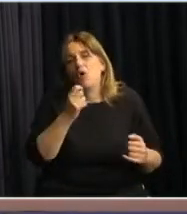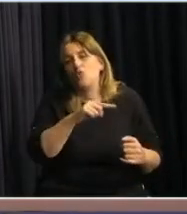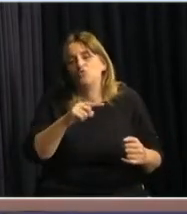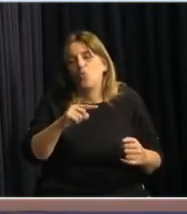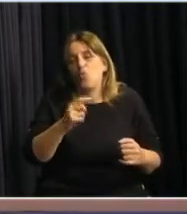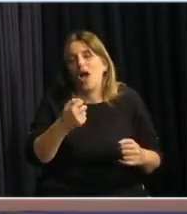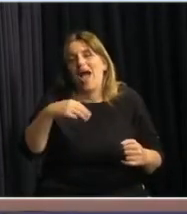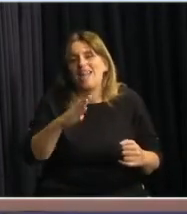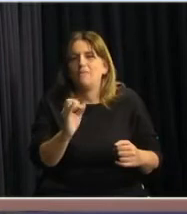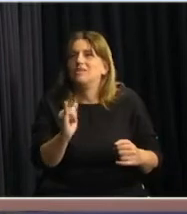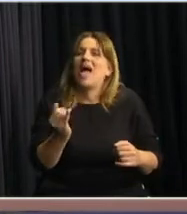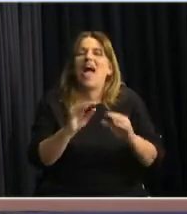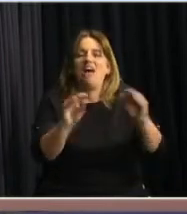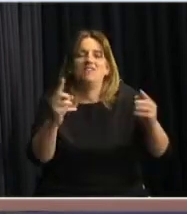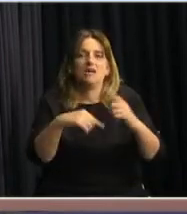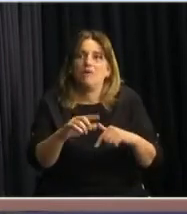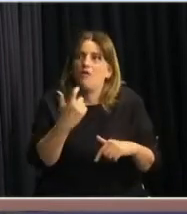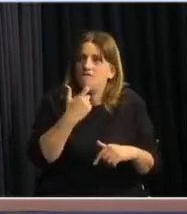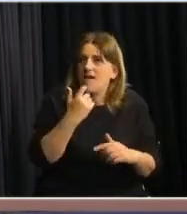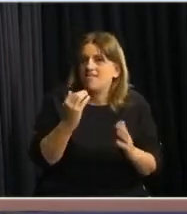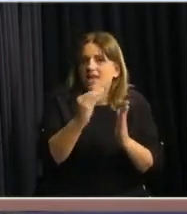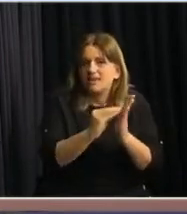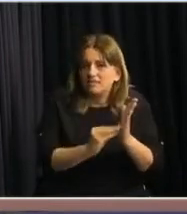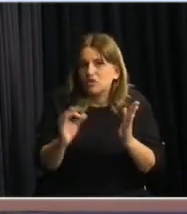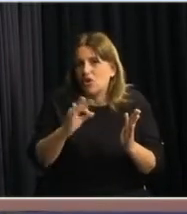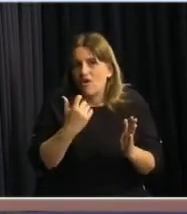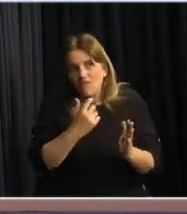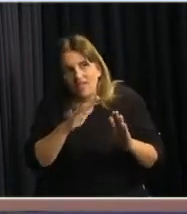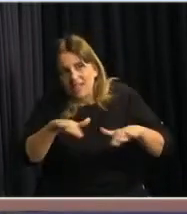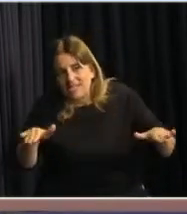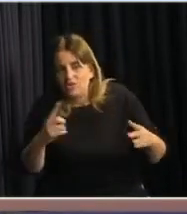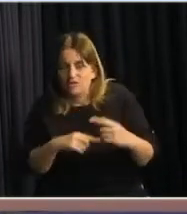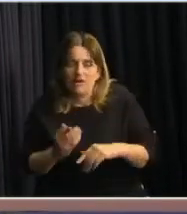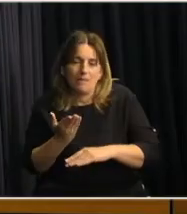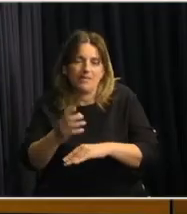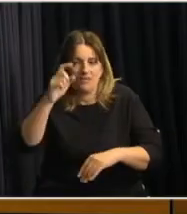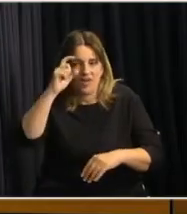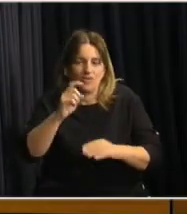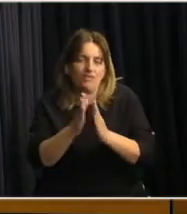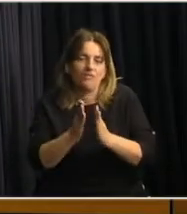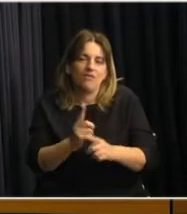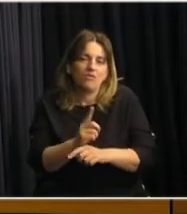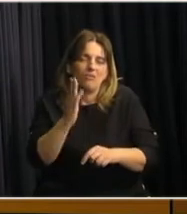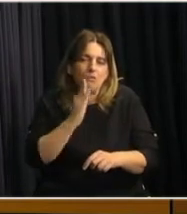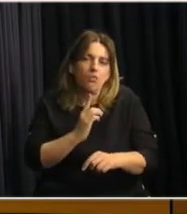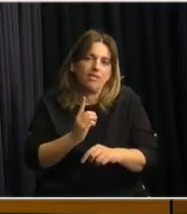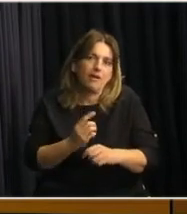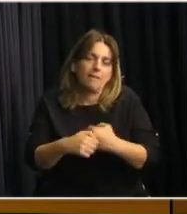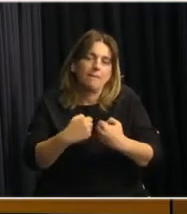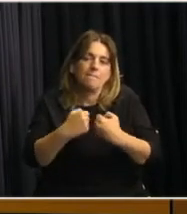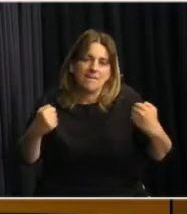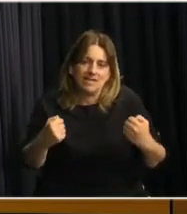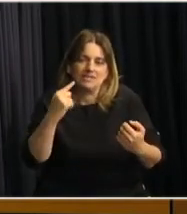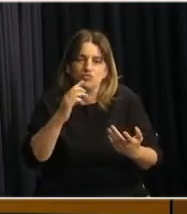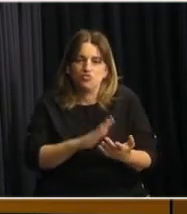anuncio, pero no tenemos todas las inscripciones que queríamos. Le pediría entonces al Ministro Bartol para profundizar desde el